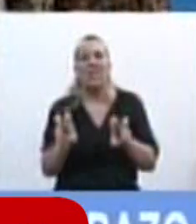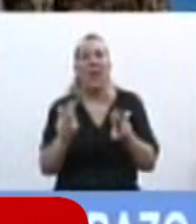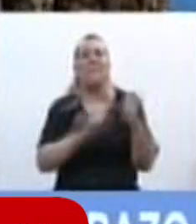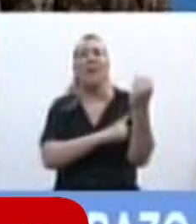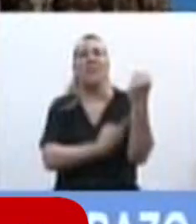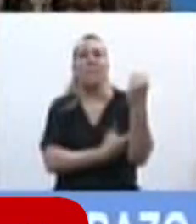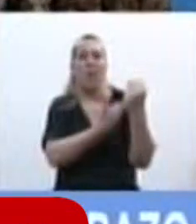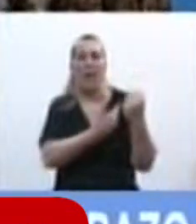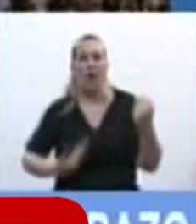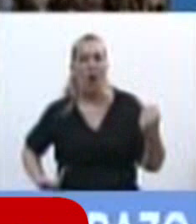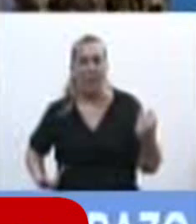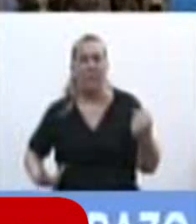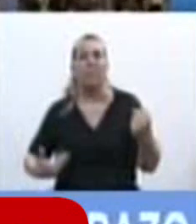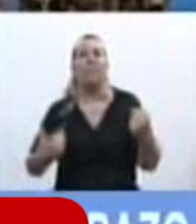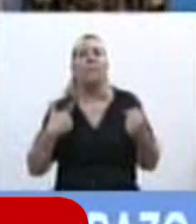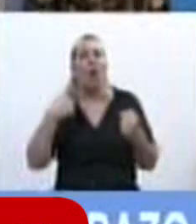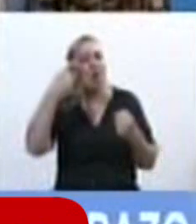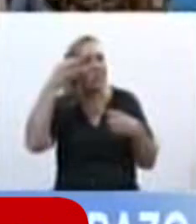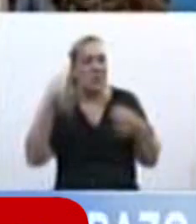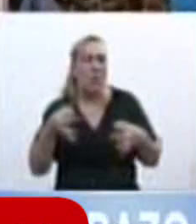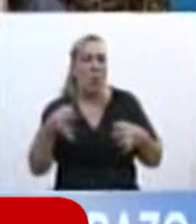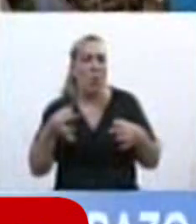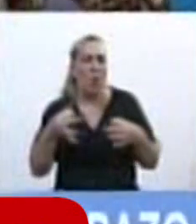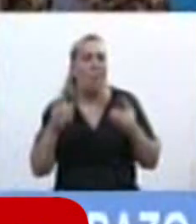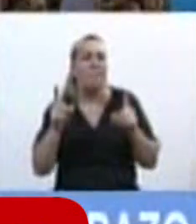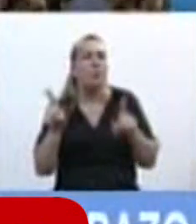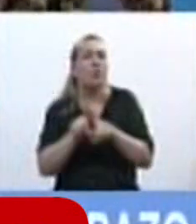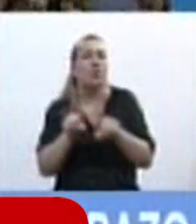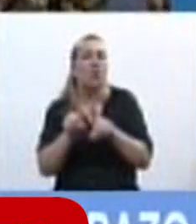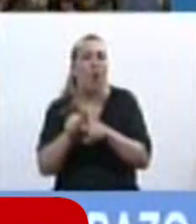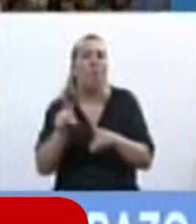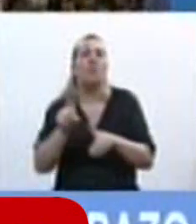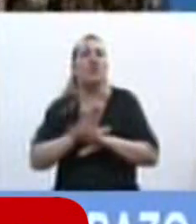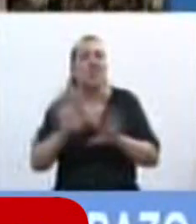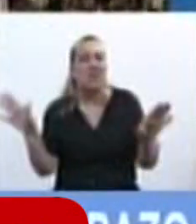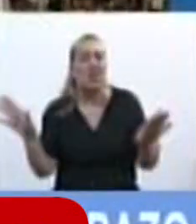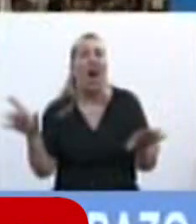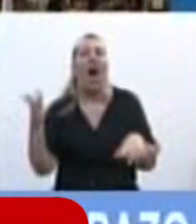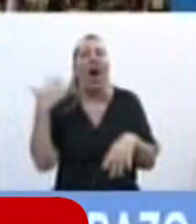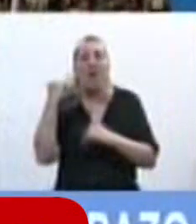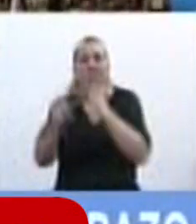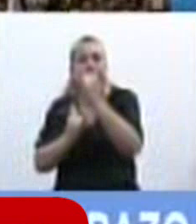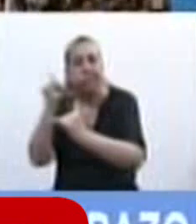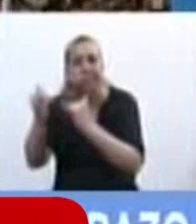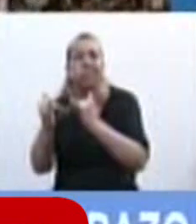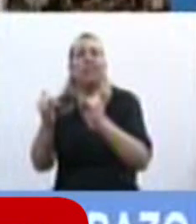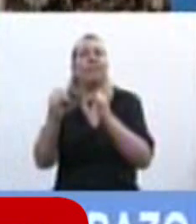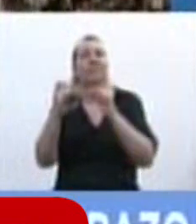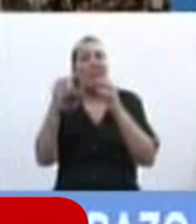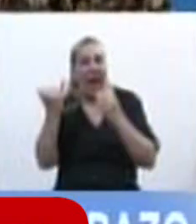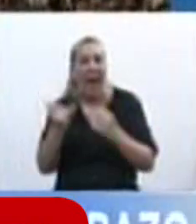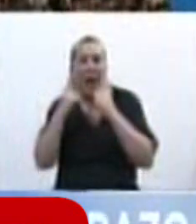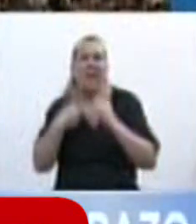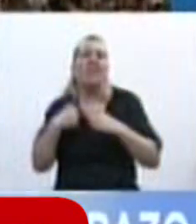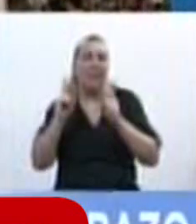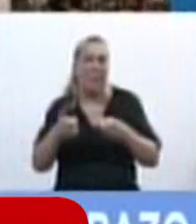Ejecutivo en la reglamentación pero confiamos que así como fuimos escuchados y valorados en nuestra posición también será